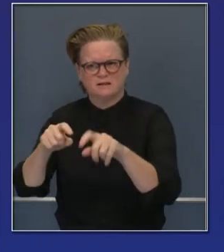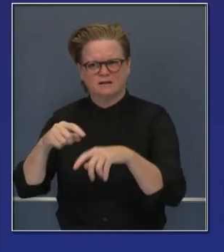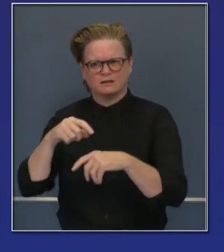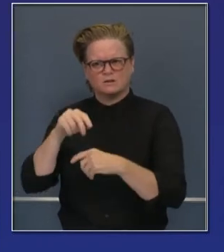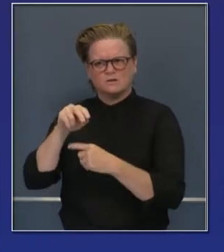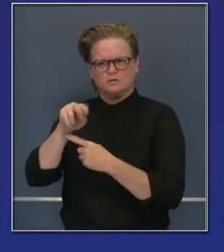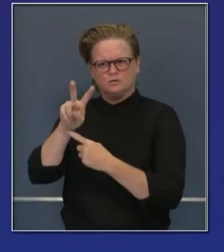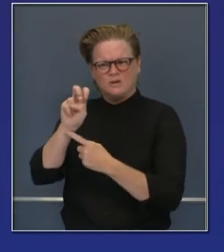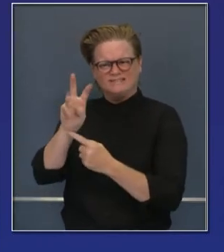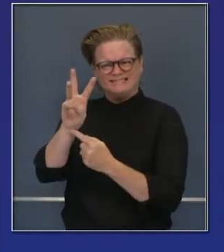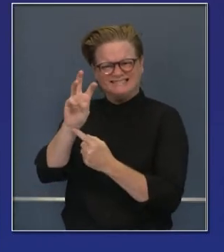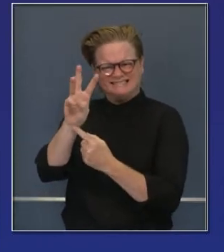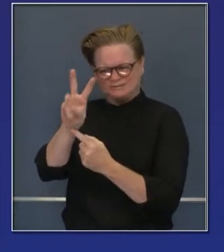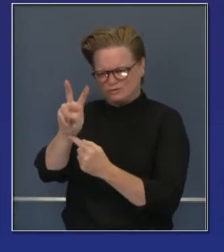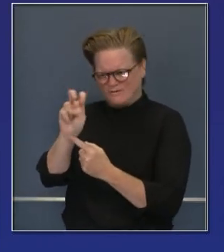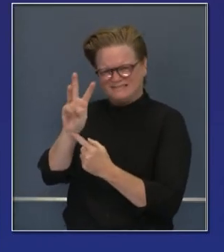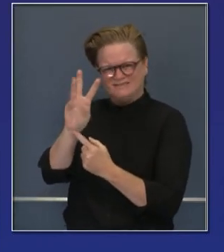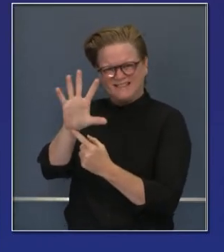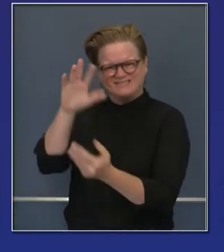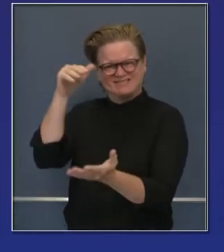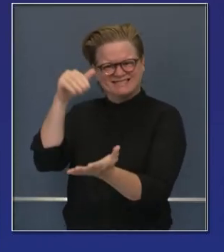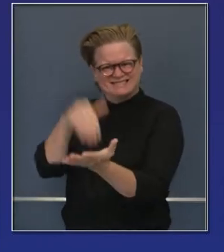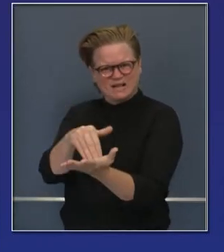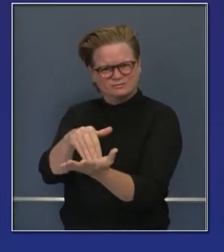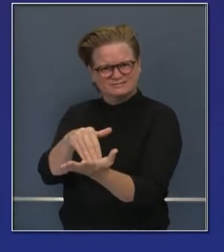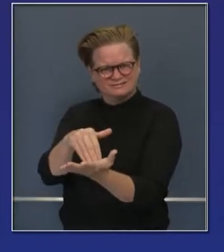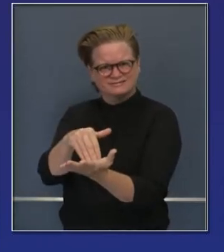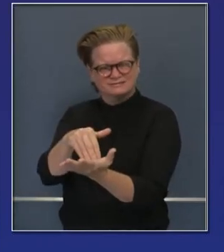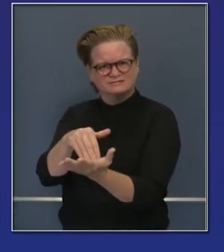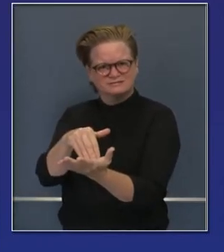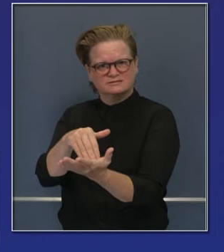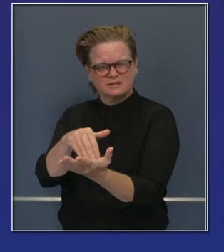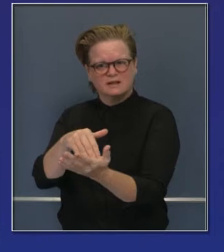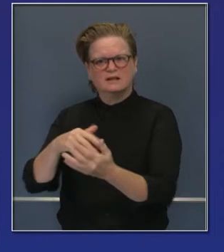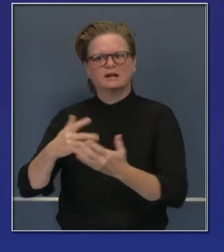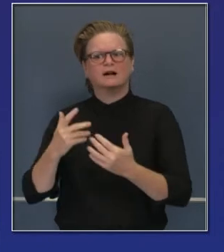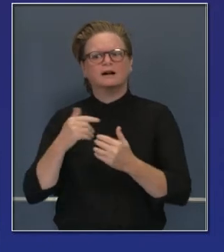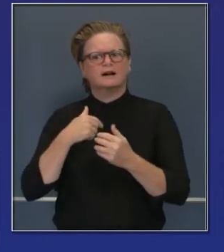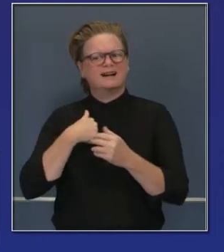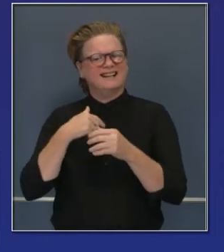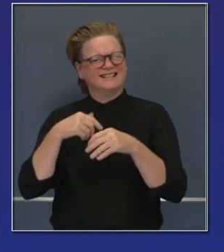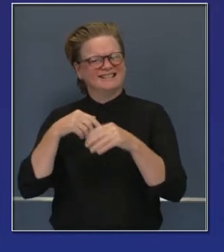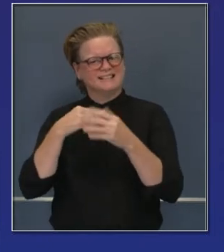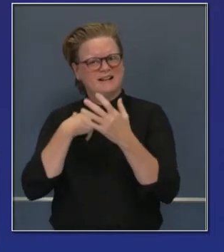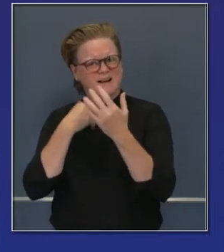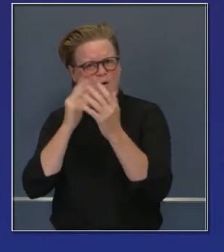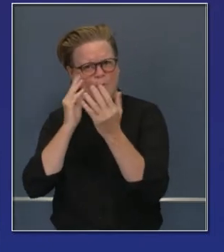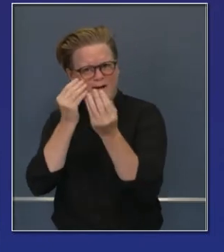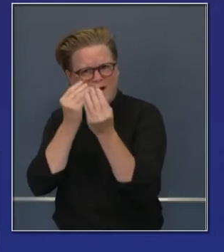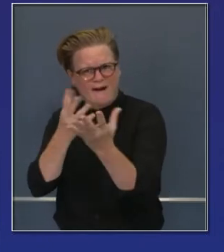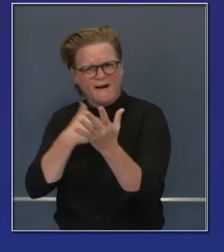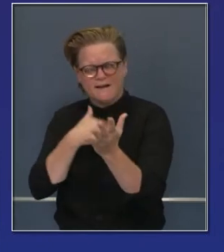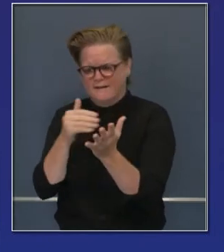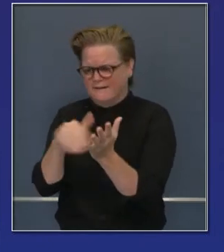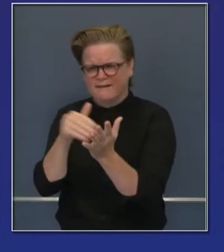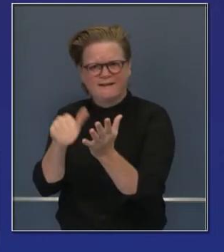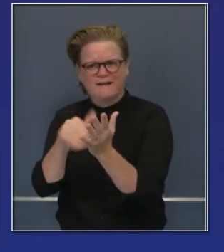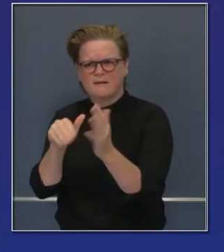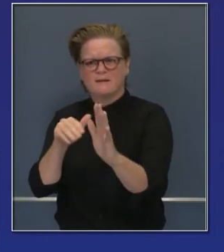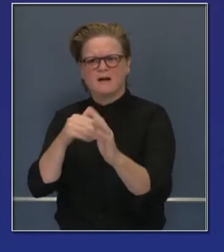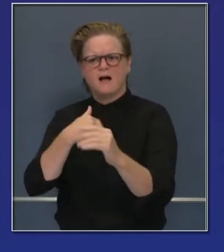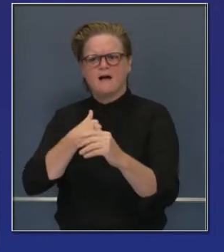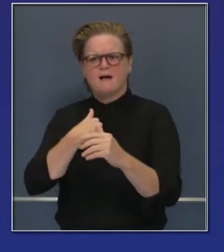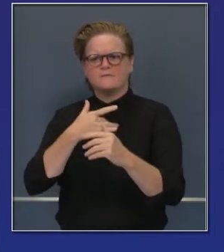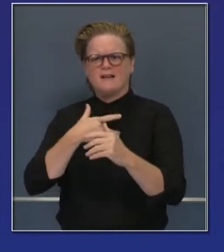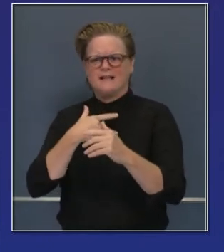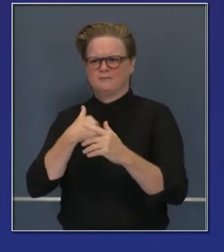265,000 pruebas. Esto lo he dicho muchas veces y lo reiteraré. Esta tarde no